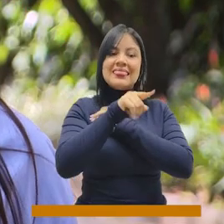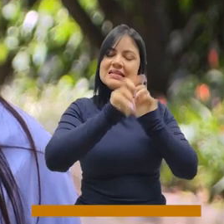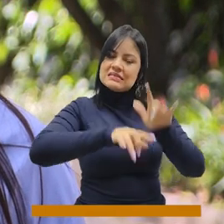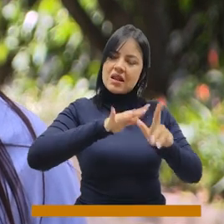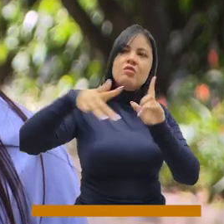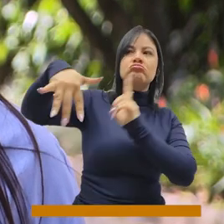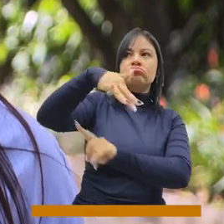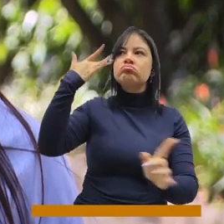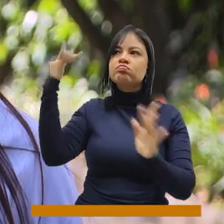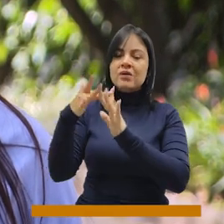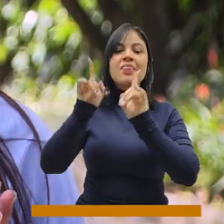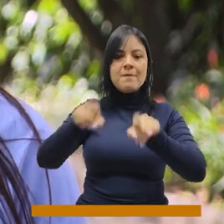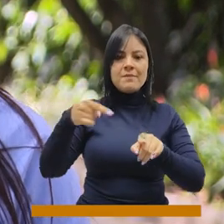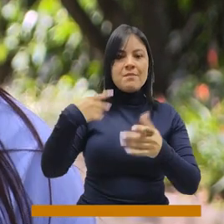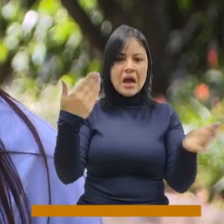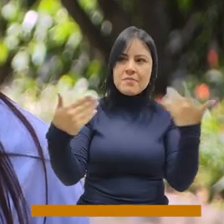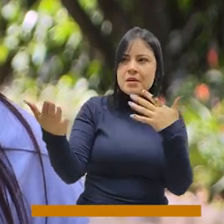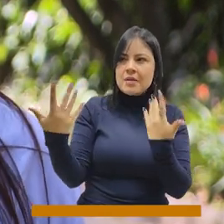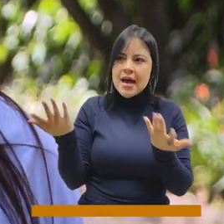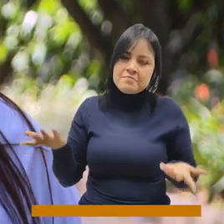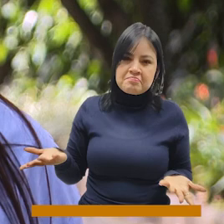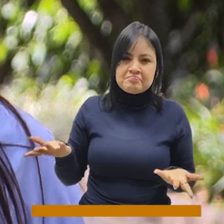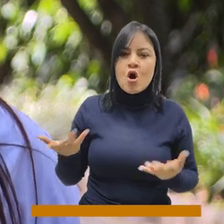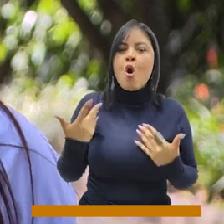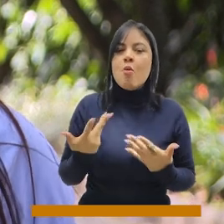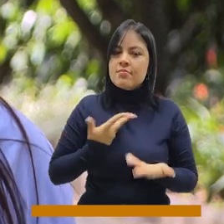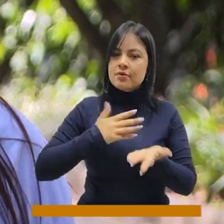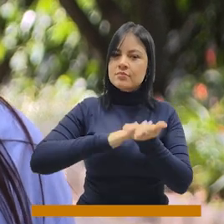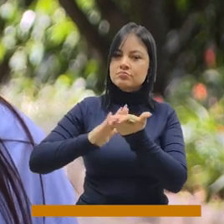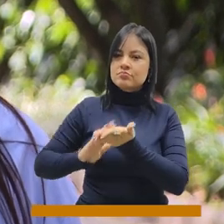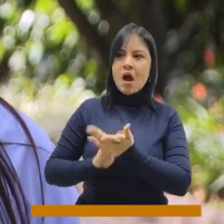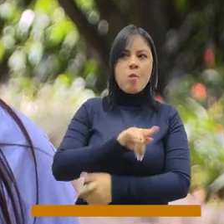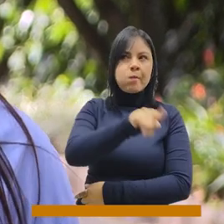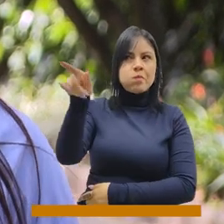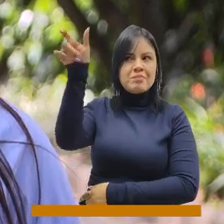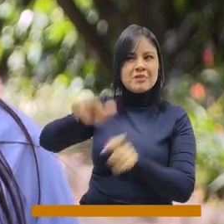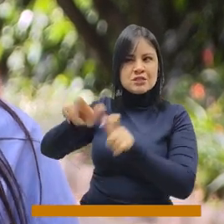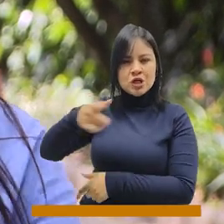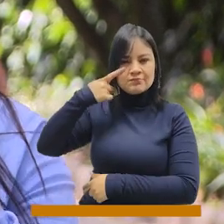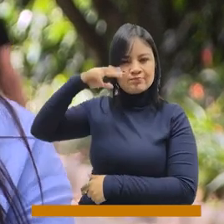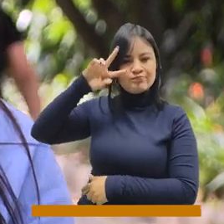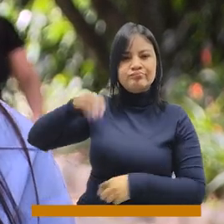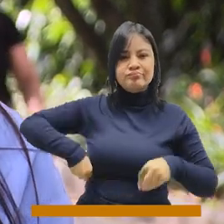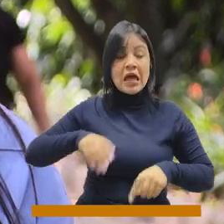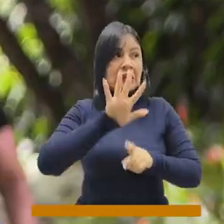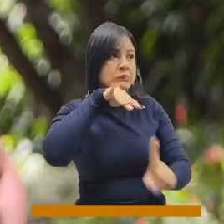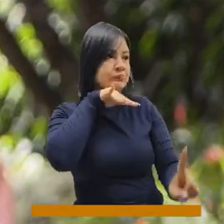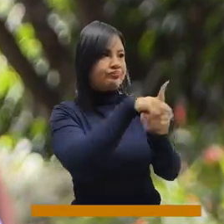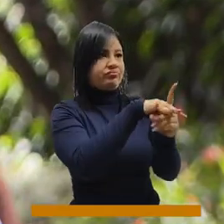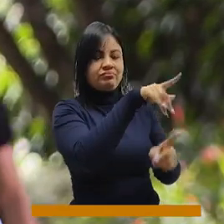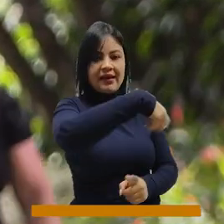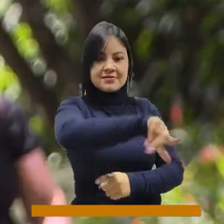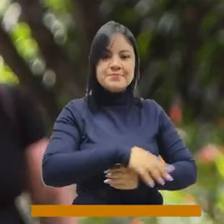Ambiente, para que nosotros podamos ofrecer una solución a estas personas que han venido siendo afectadas.